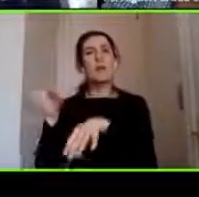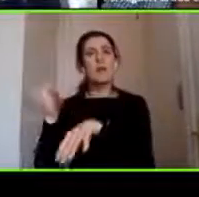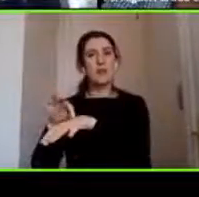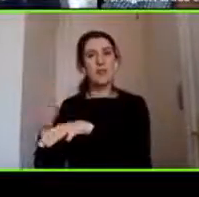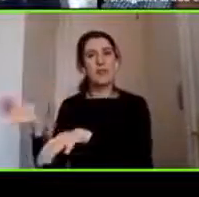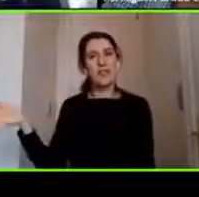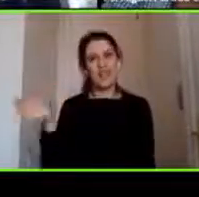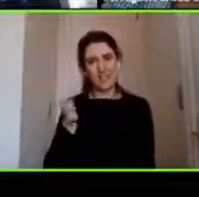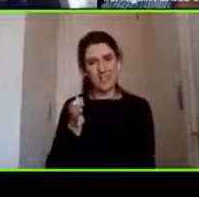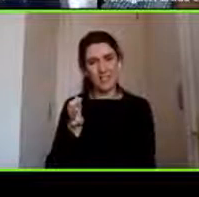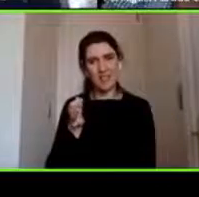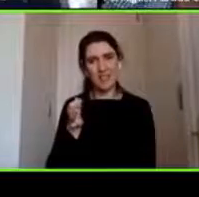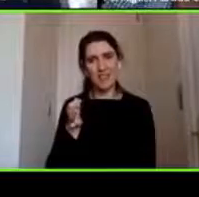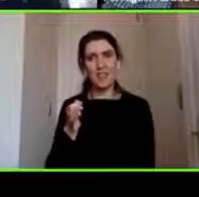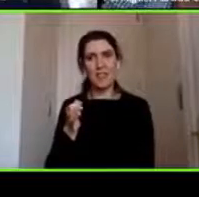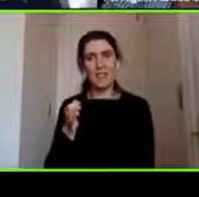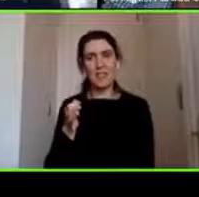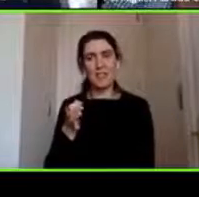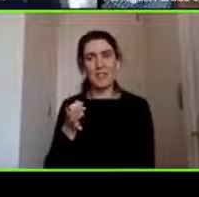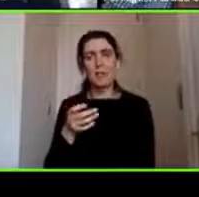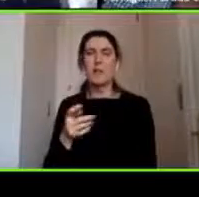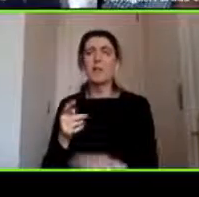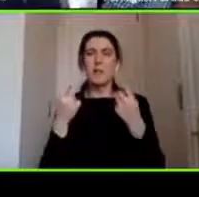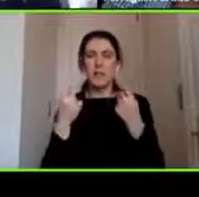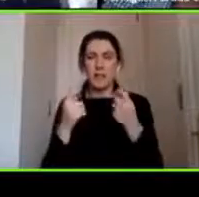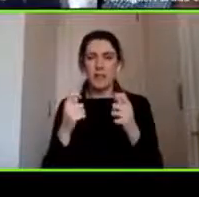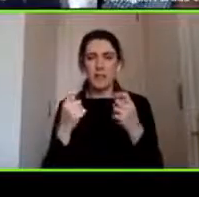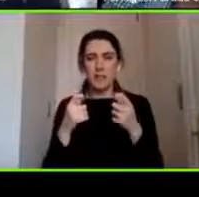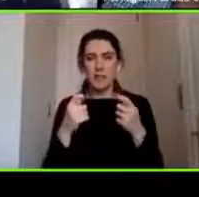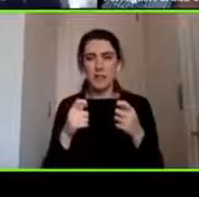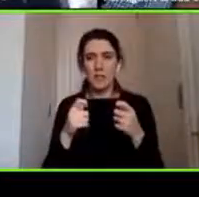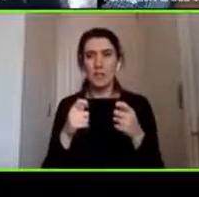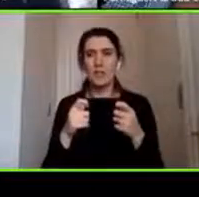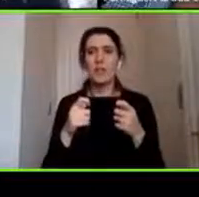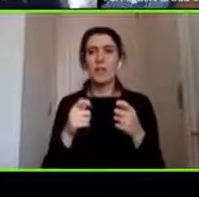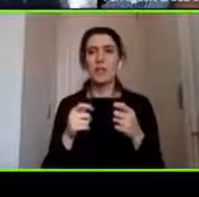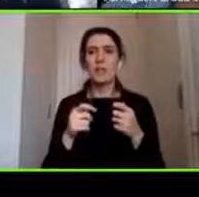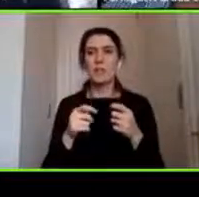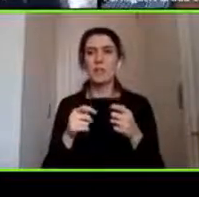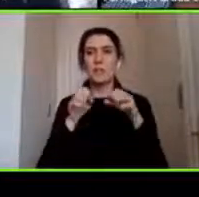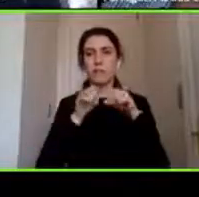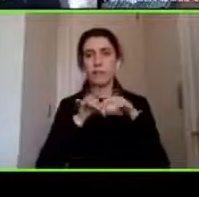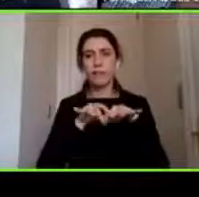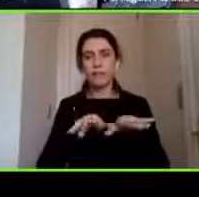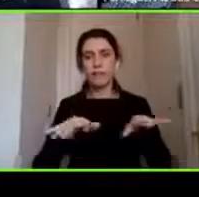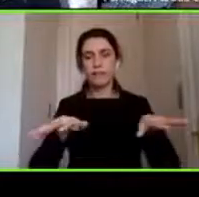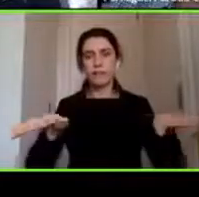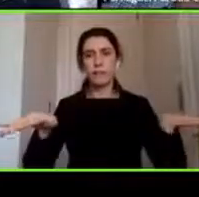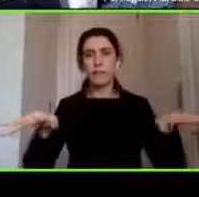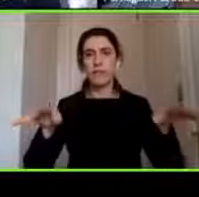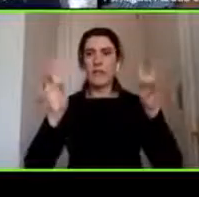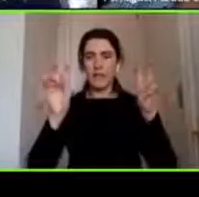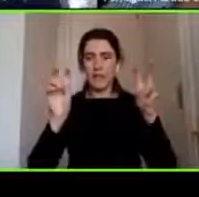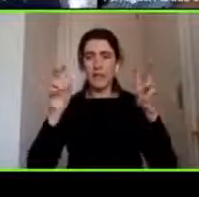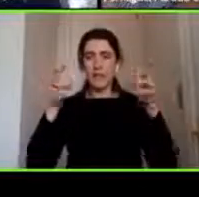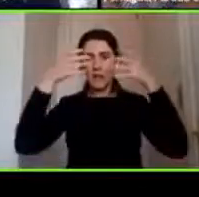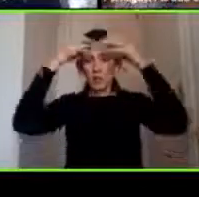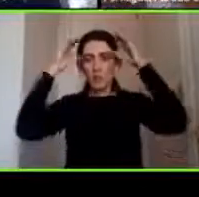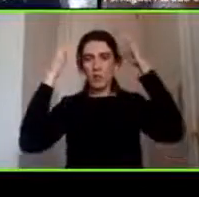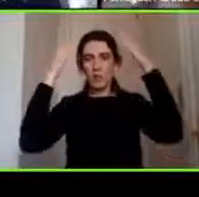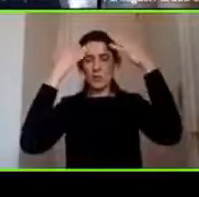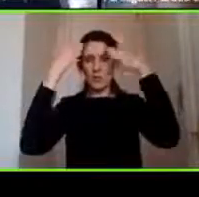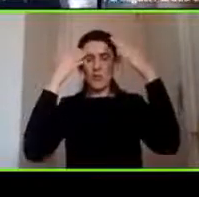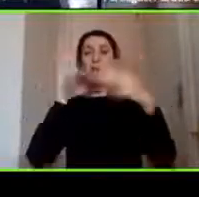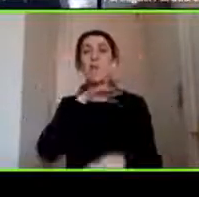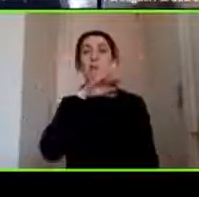ampliar el rango de conocimiento acerca de la neuropsicología y su importancia y sobre el uso de la evaluación neuropsicológica